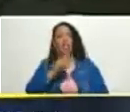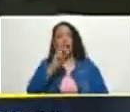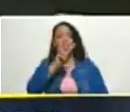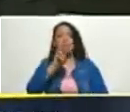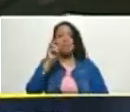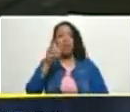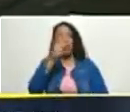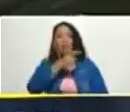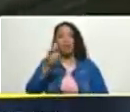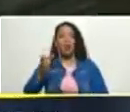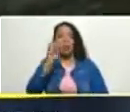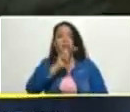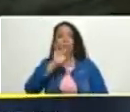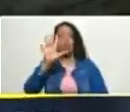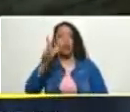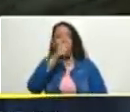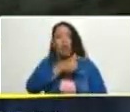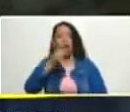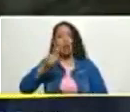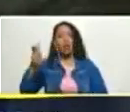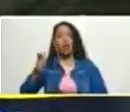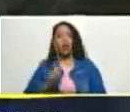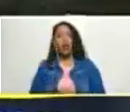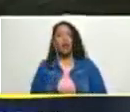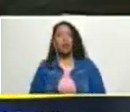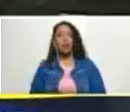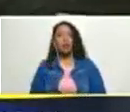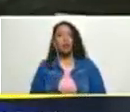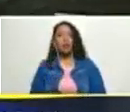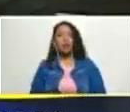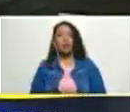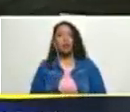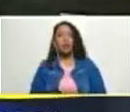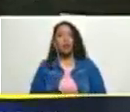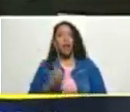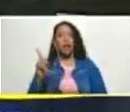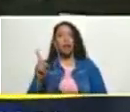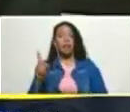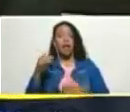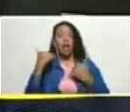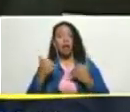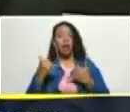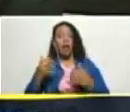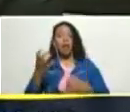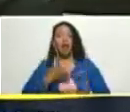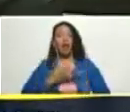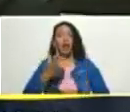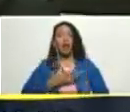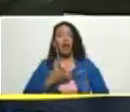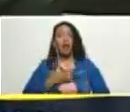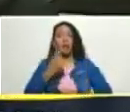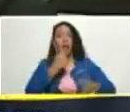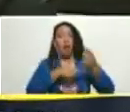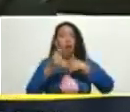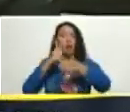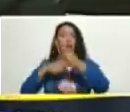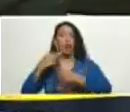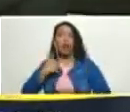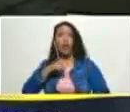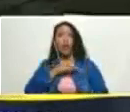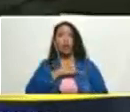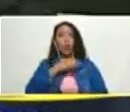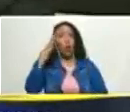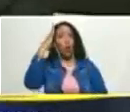personas 25 personas para conseguir una firma para hacer una solicitud a una determinada alcaldía y eso más bien hace engorroso el trabajo de nuestros